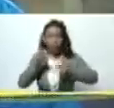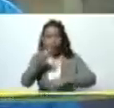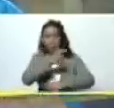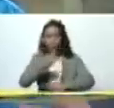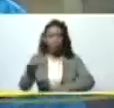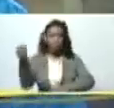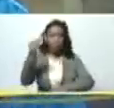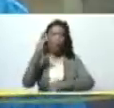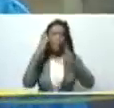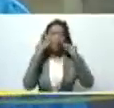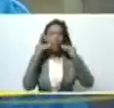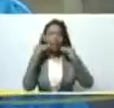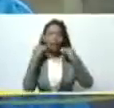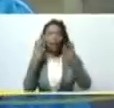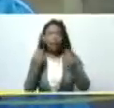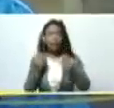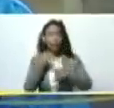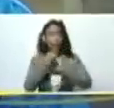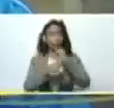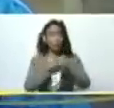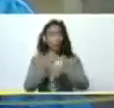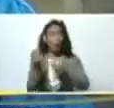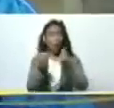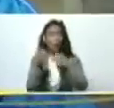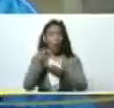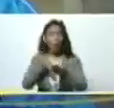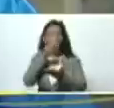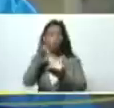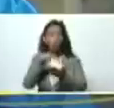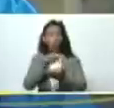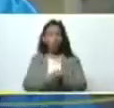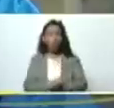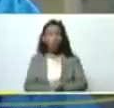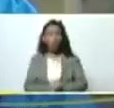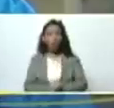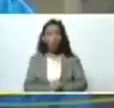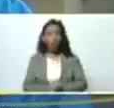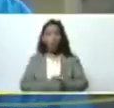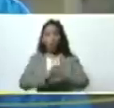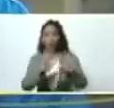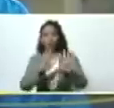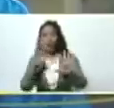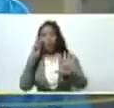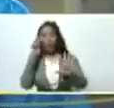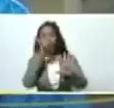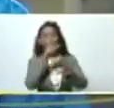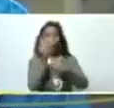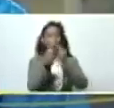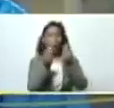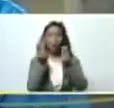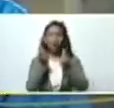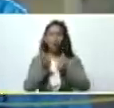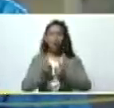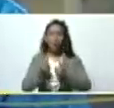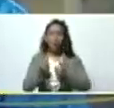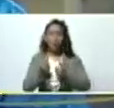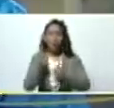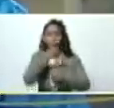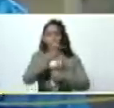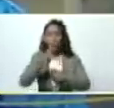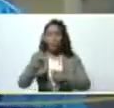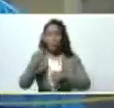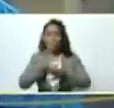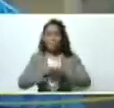experiencia tanto internacional como nacional y ya vamos a ver los números como para que las cosechadoras pasen